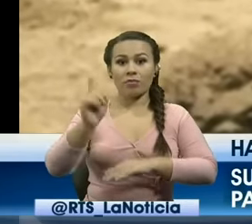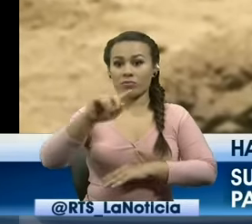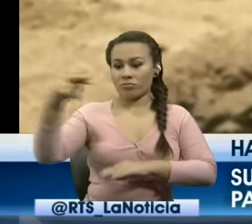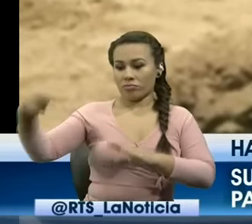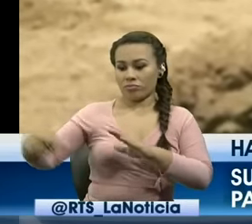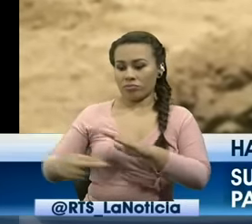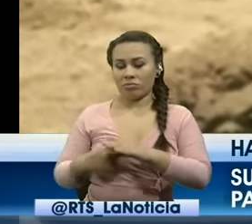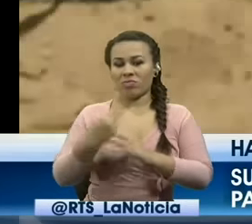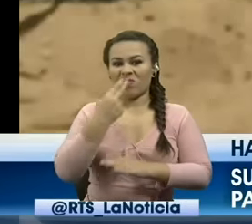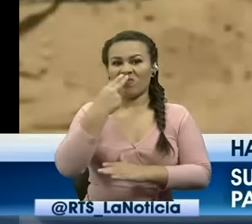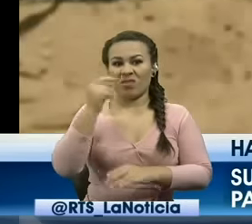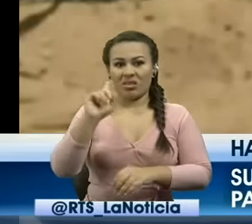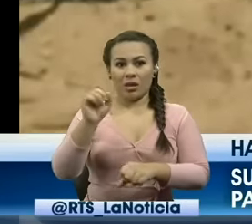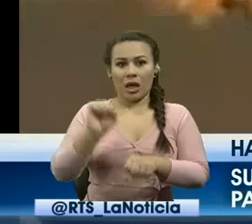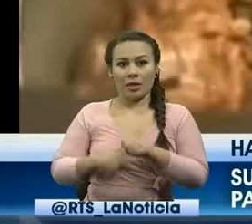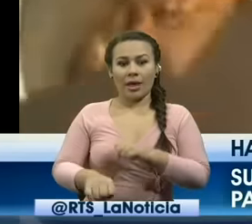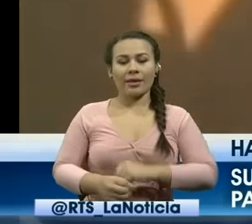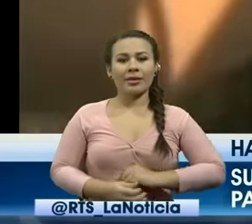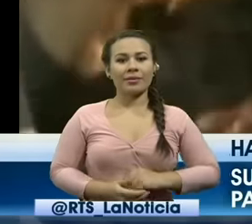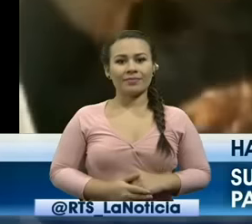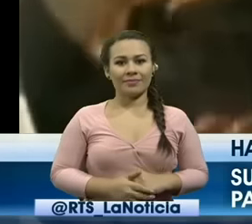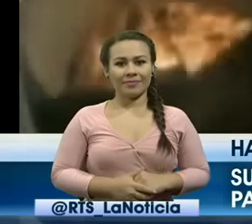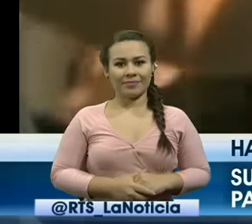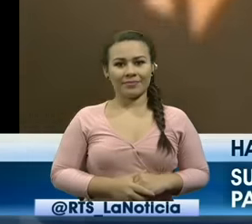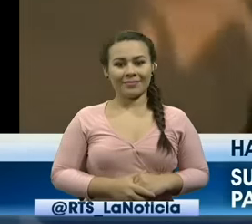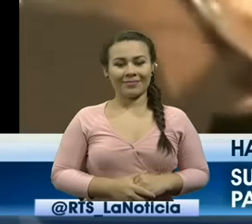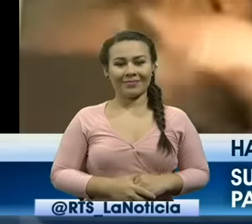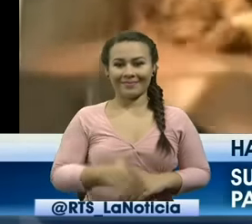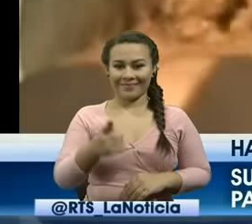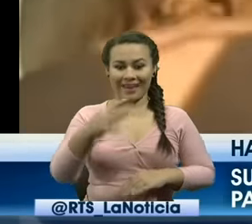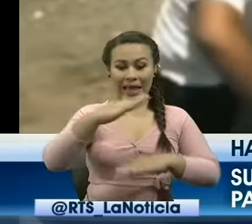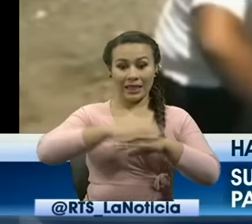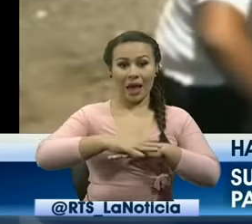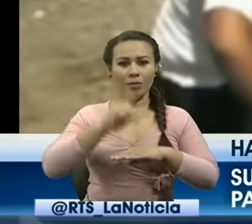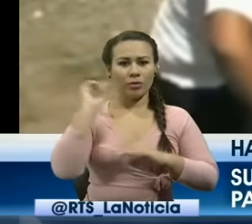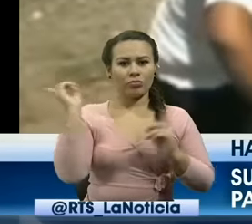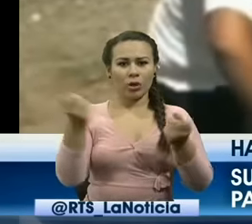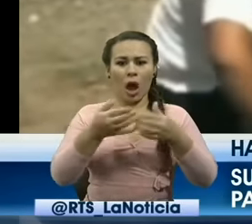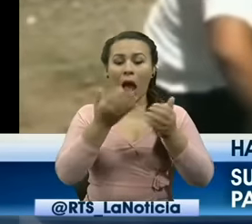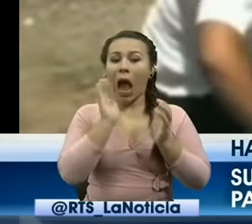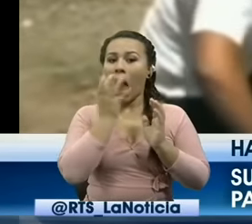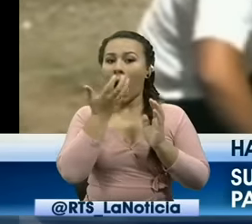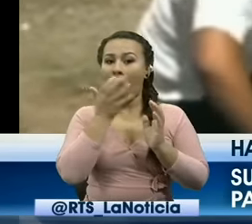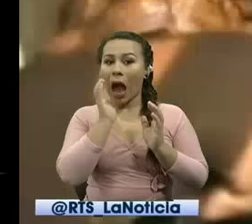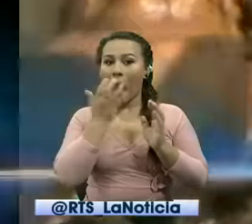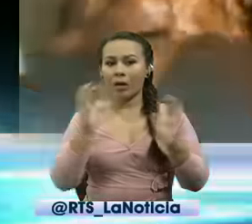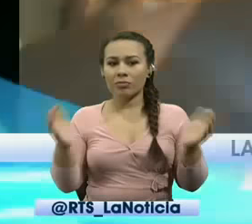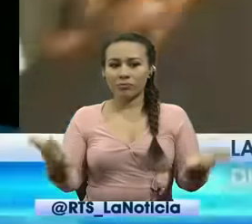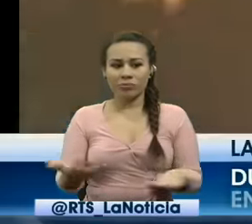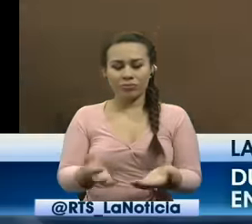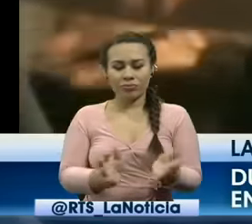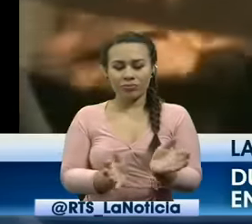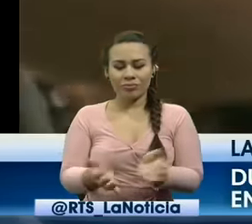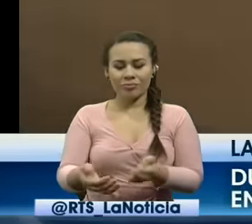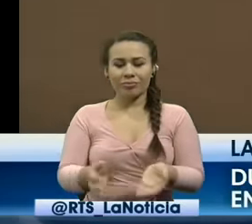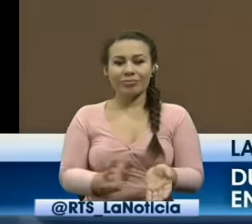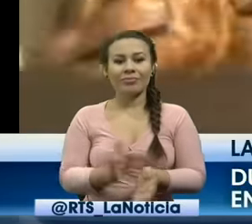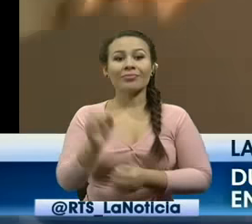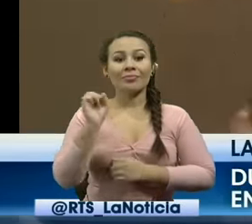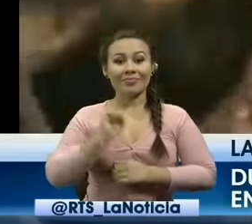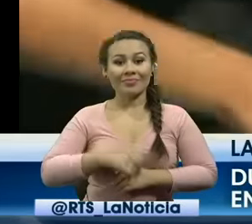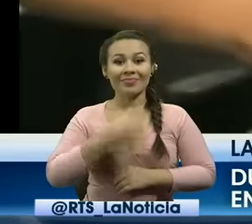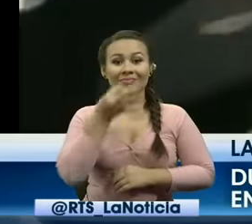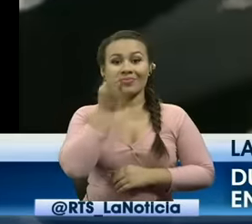entre aire para evitar que se queme eso le da la cubierta necesaria para que el calor logre así cocinar este